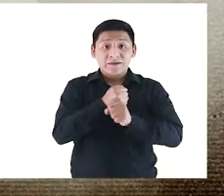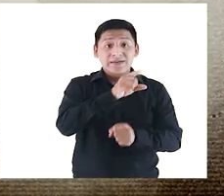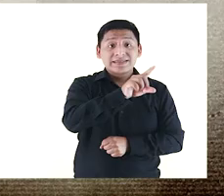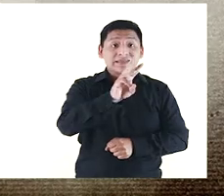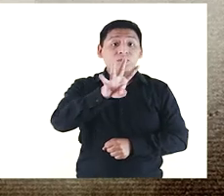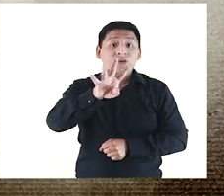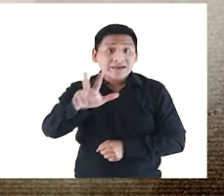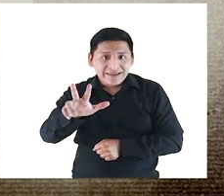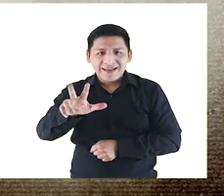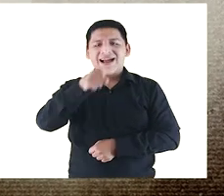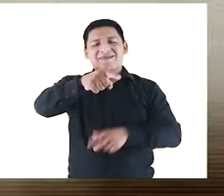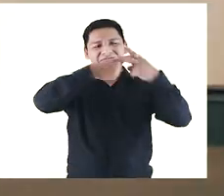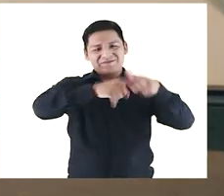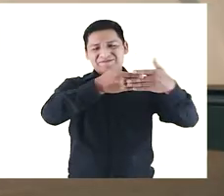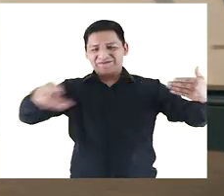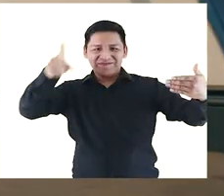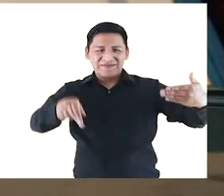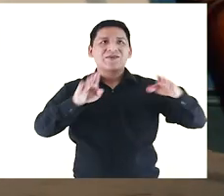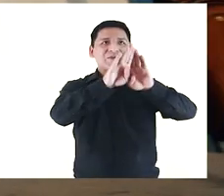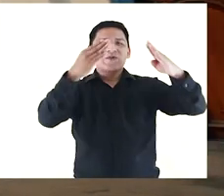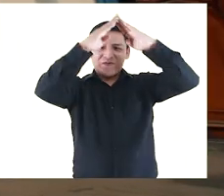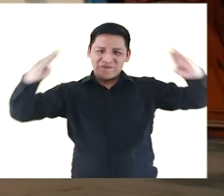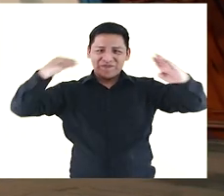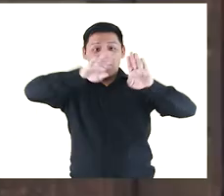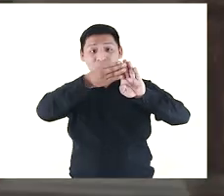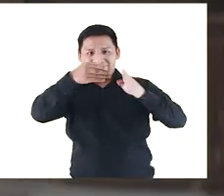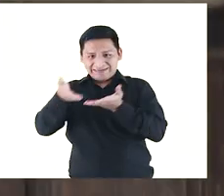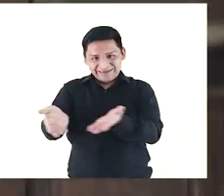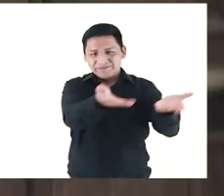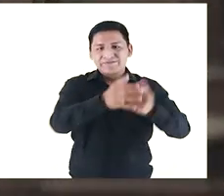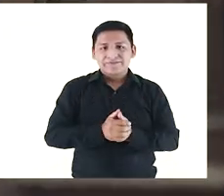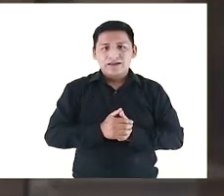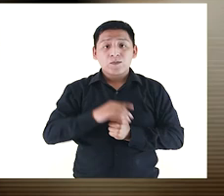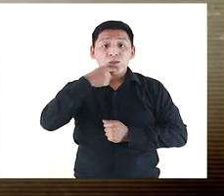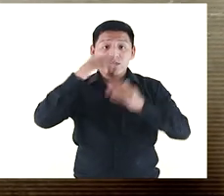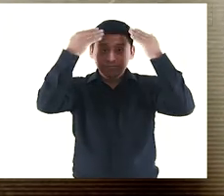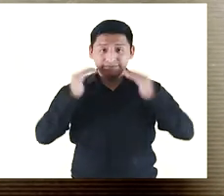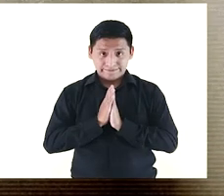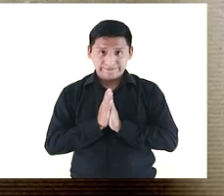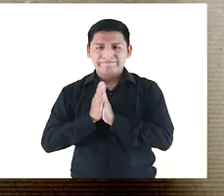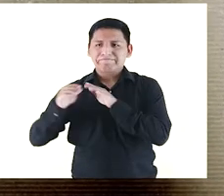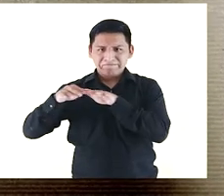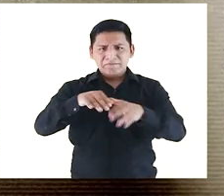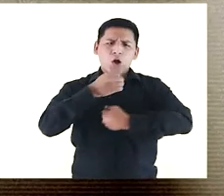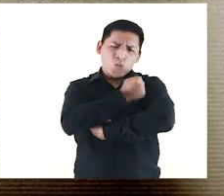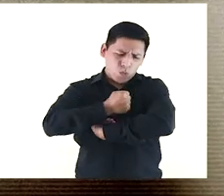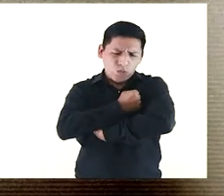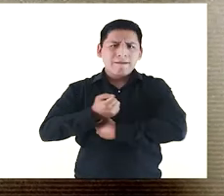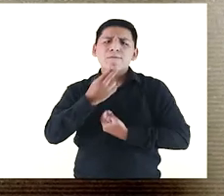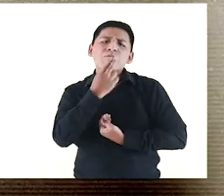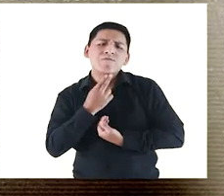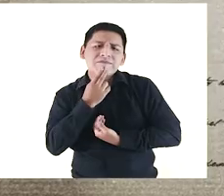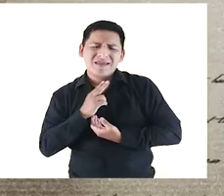1643 se inaugura el monasterio, al que se accede por esta puerta. Las monjas aún se encargaban de hacer